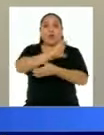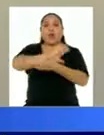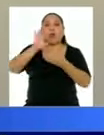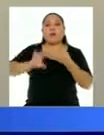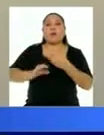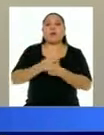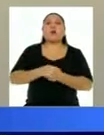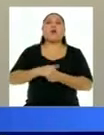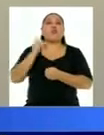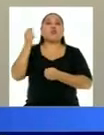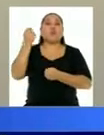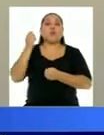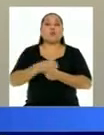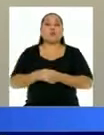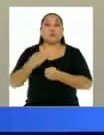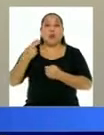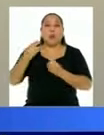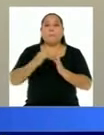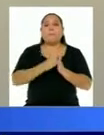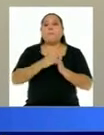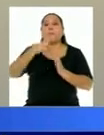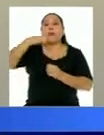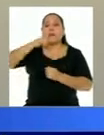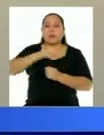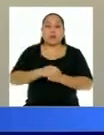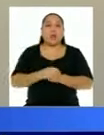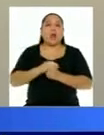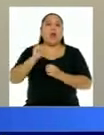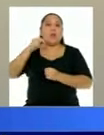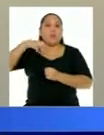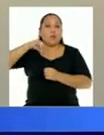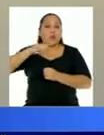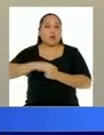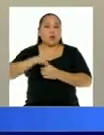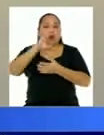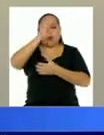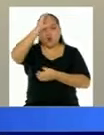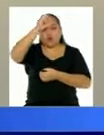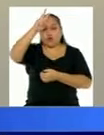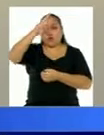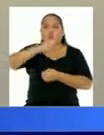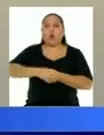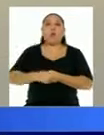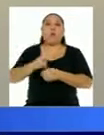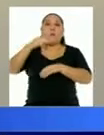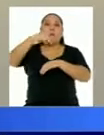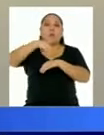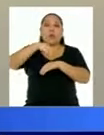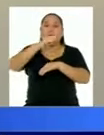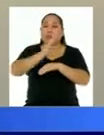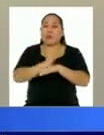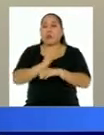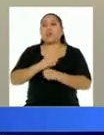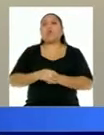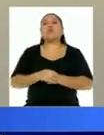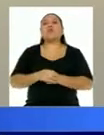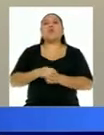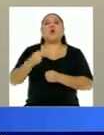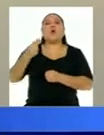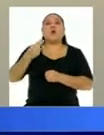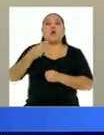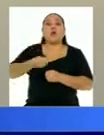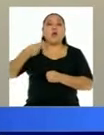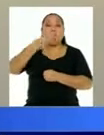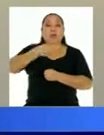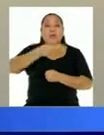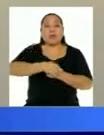Huánuco, Amazonas, Pasco, Ucayali, Apurímac, Cusco, Madre de Dios, Puno, Huancabelica y Ayacucho.